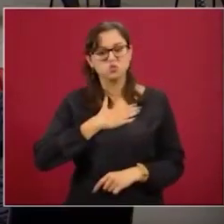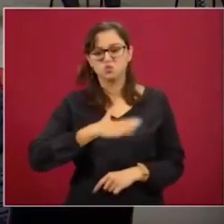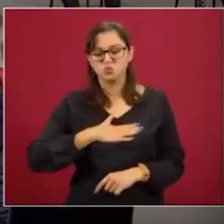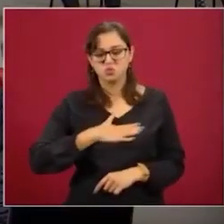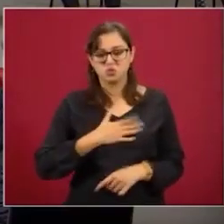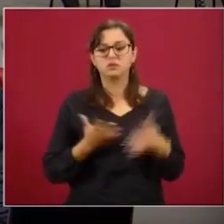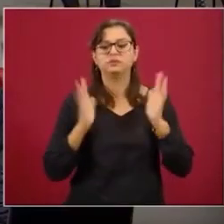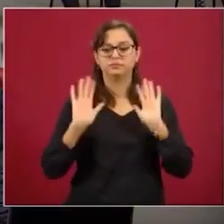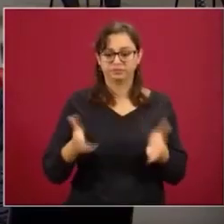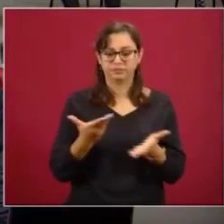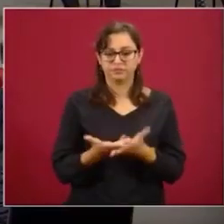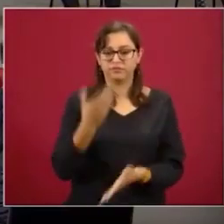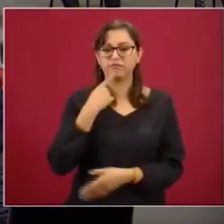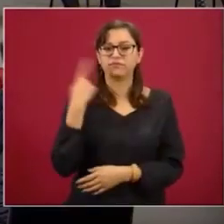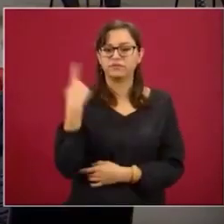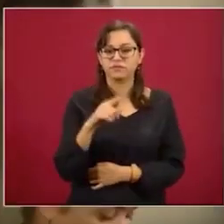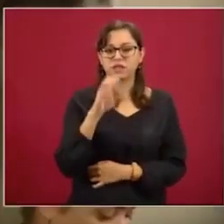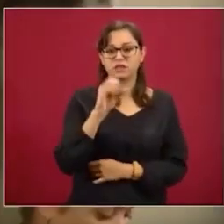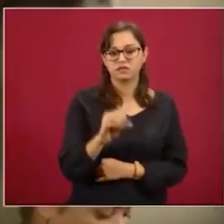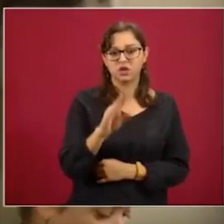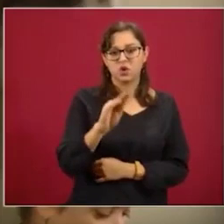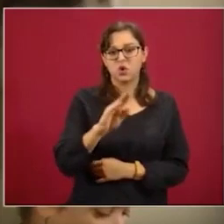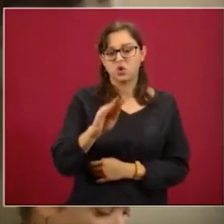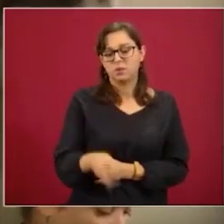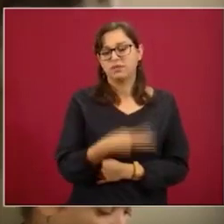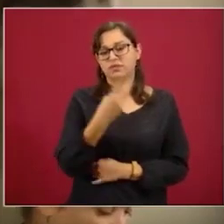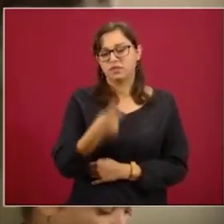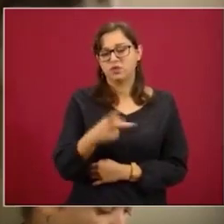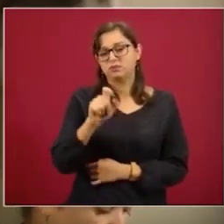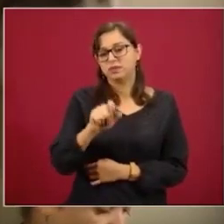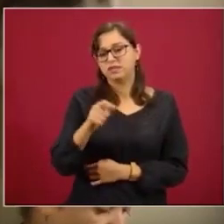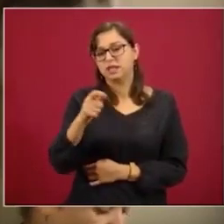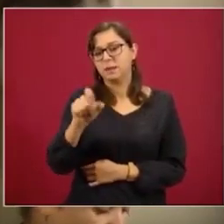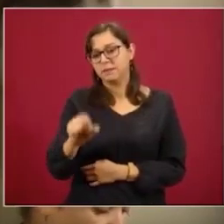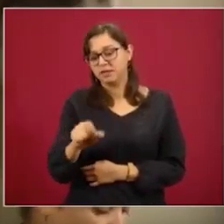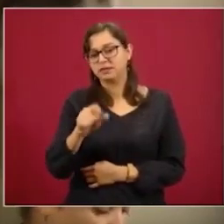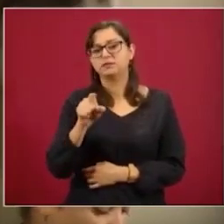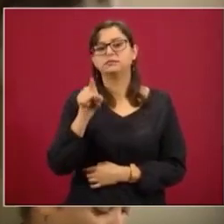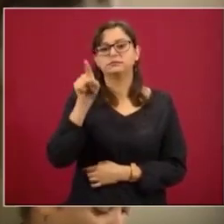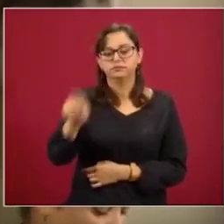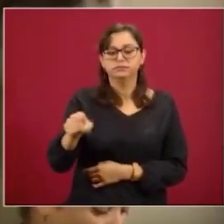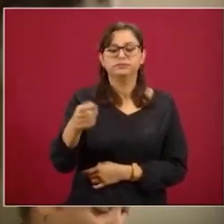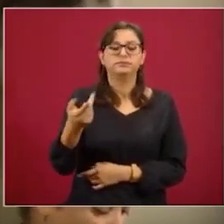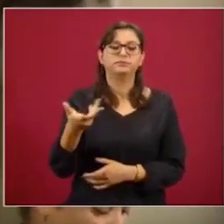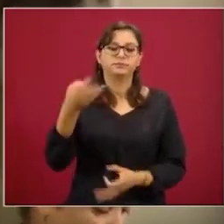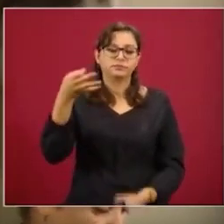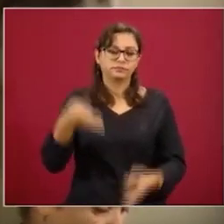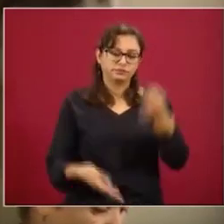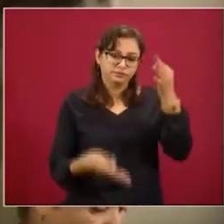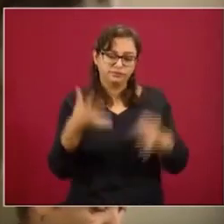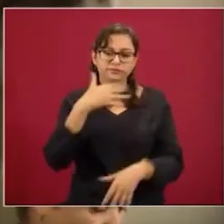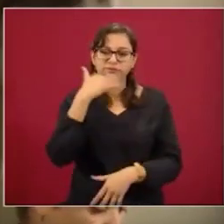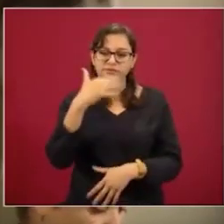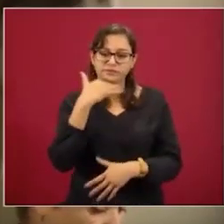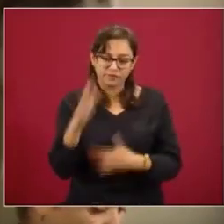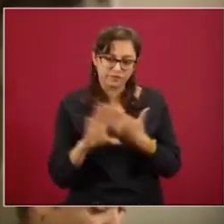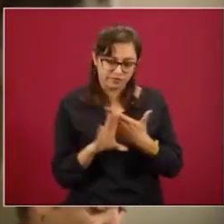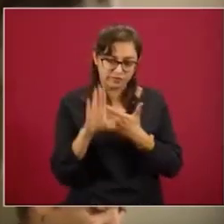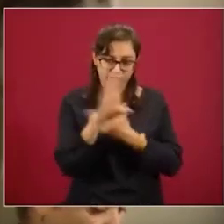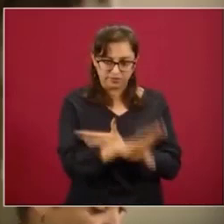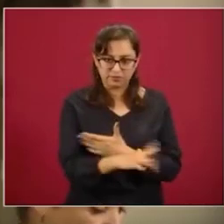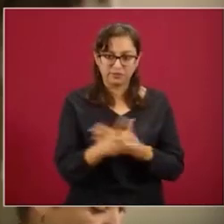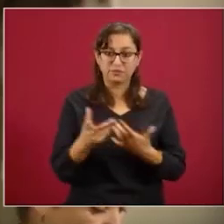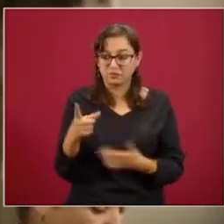denuncia, la 092-2020, que se presentó en la Fiscalía Anticorrupción de Quintana Roo por las